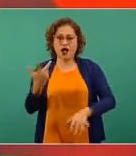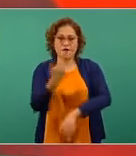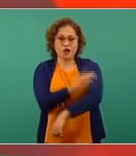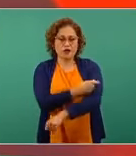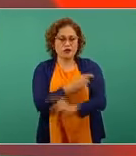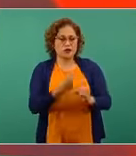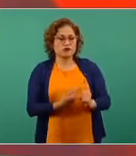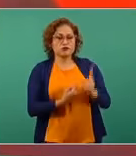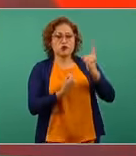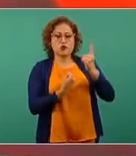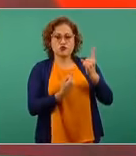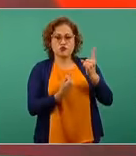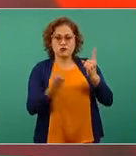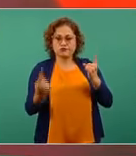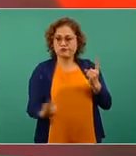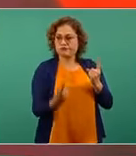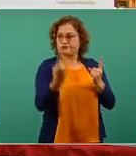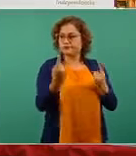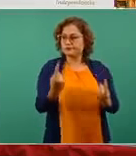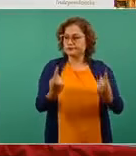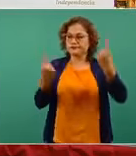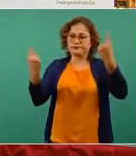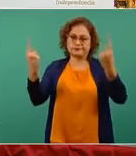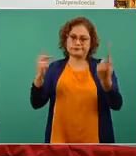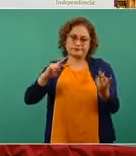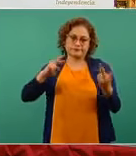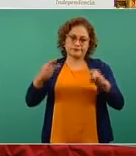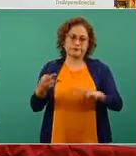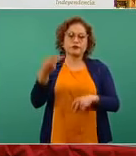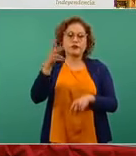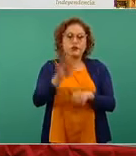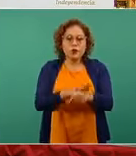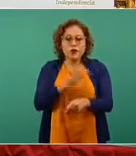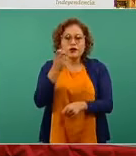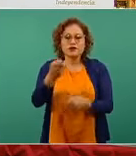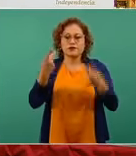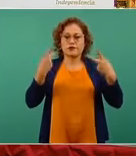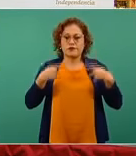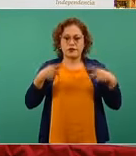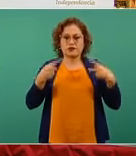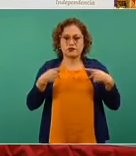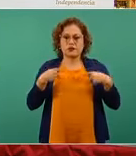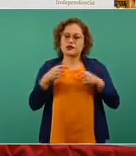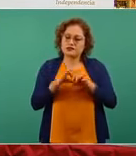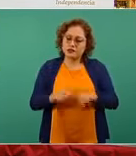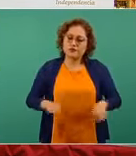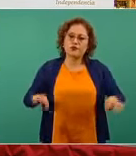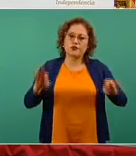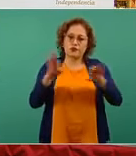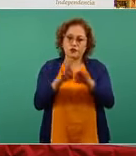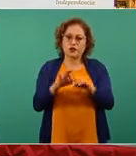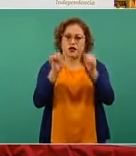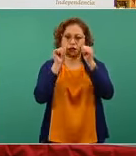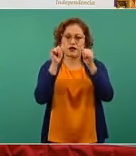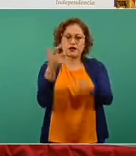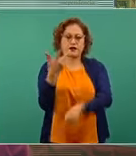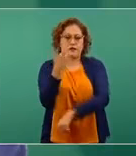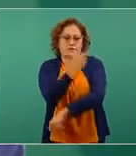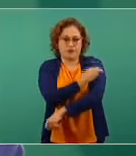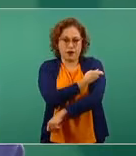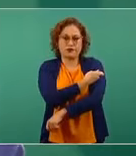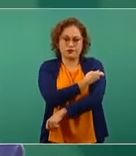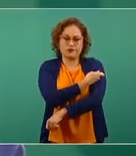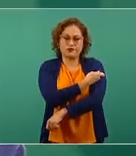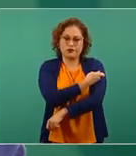importante que todas las personas se vacunen, a menos que haya una razón de enorme peso, que suelen ser las